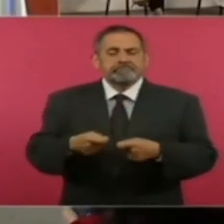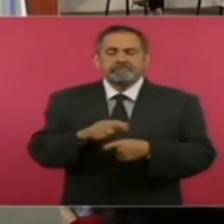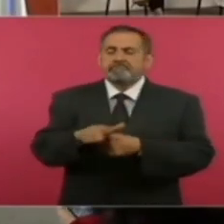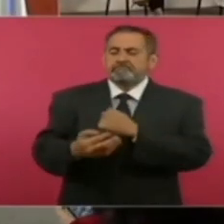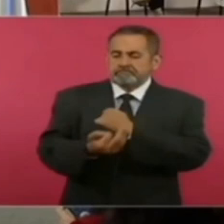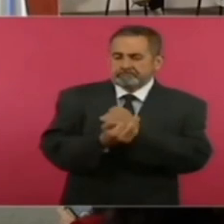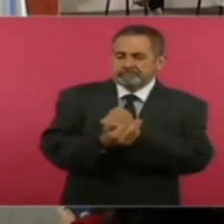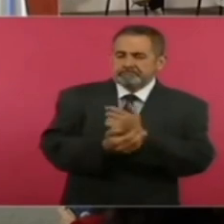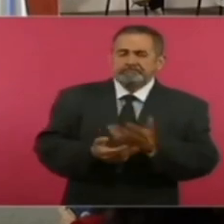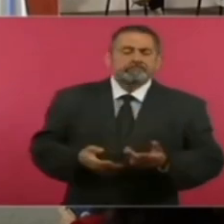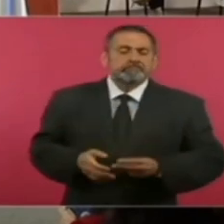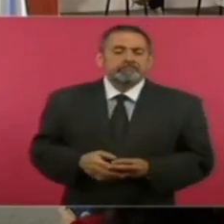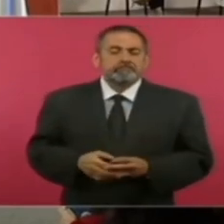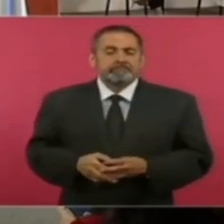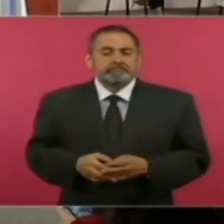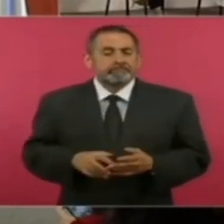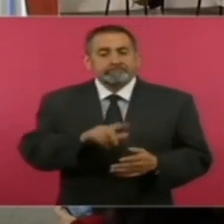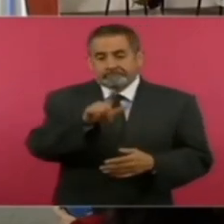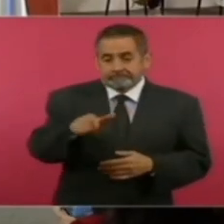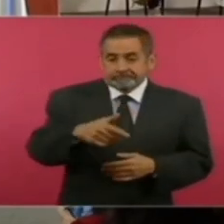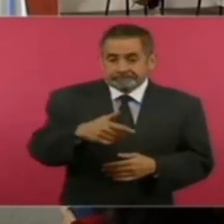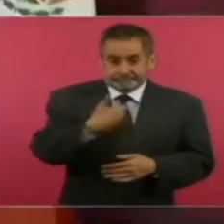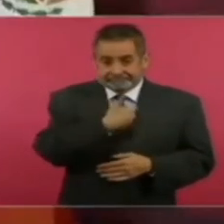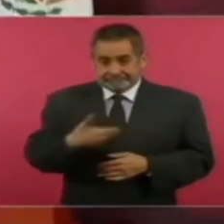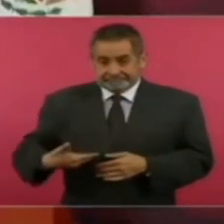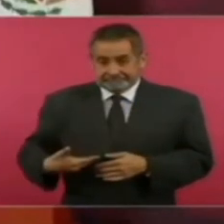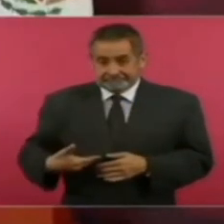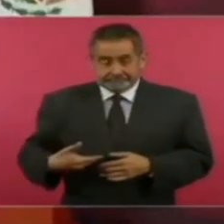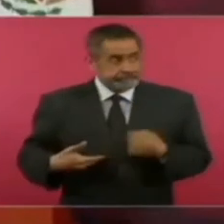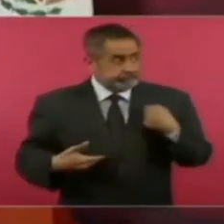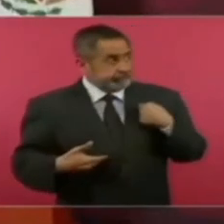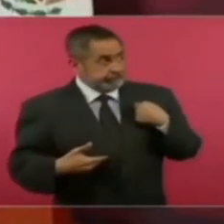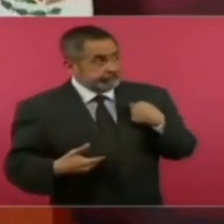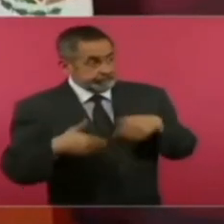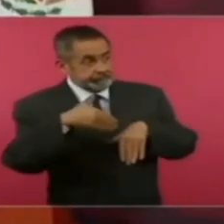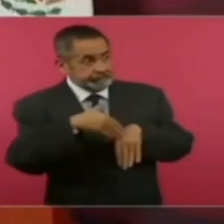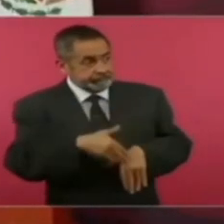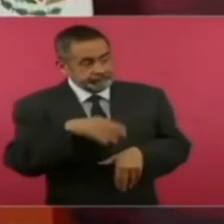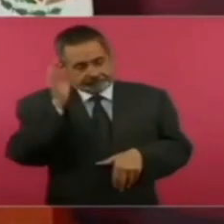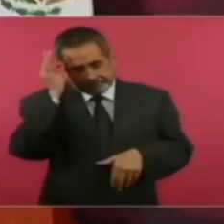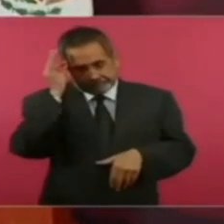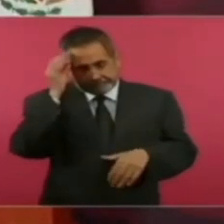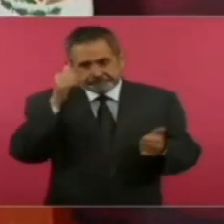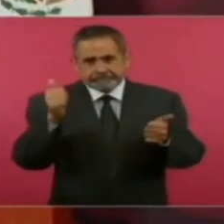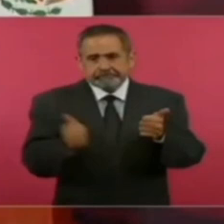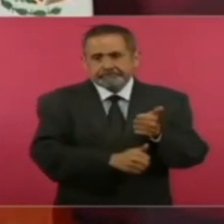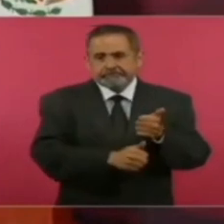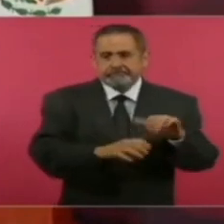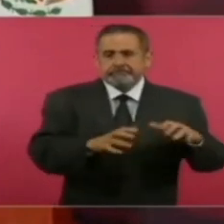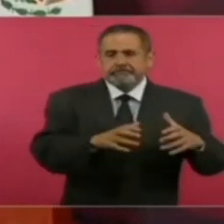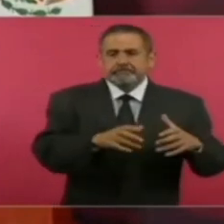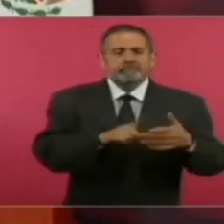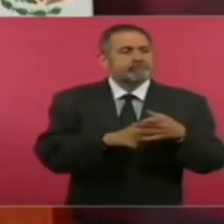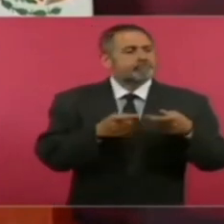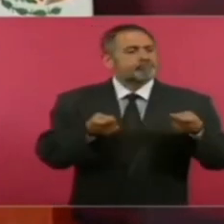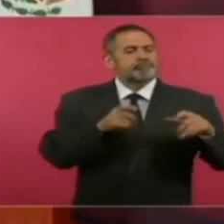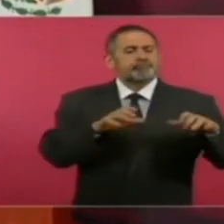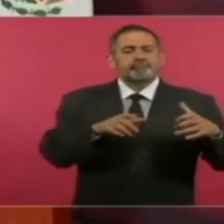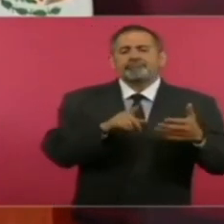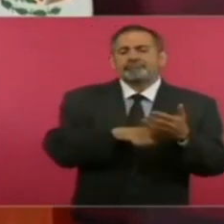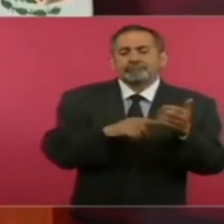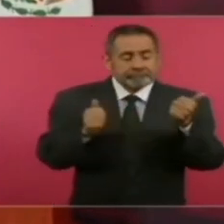los presidentes pues son empleados de los potentados